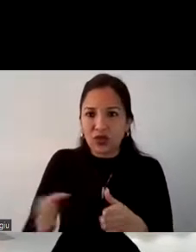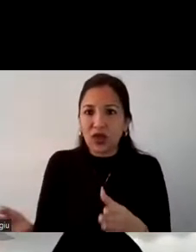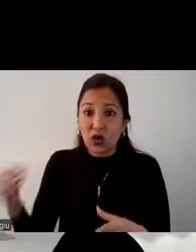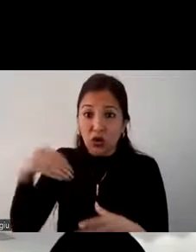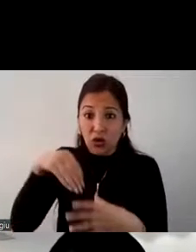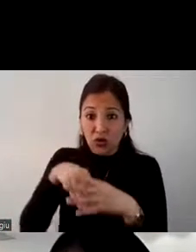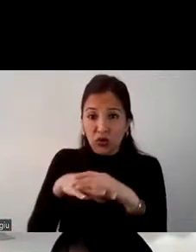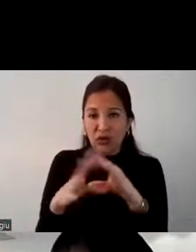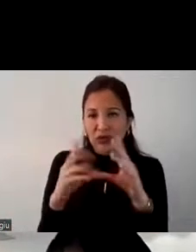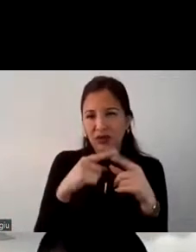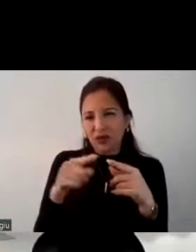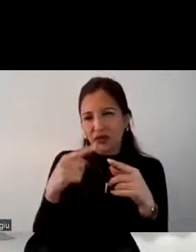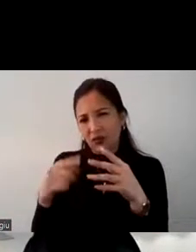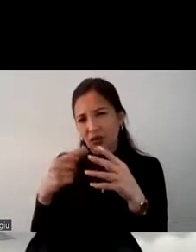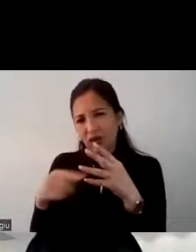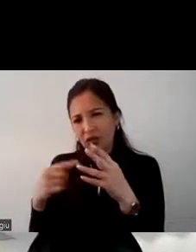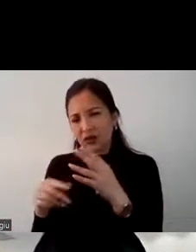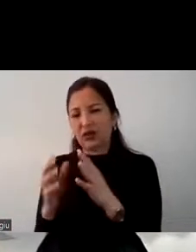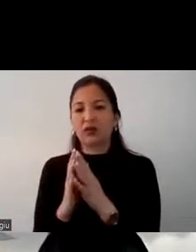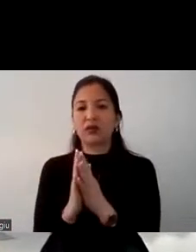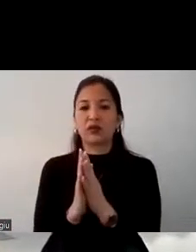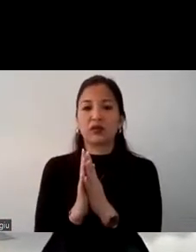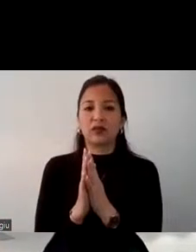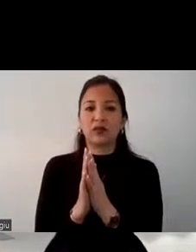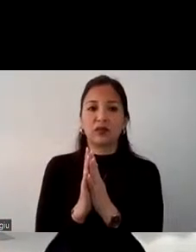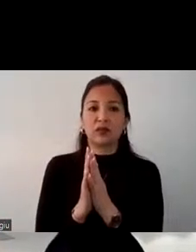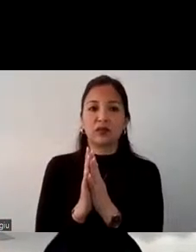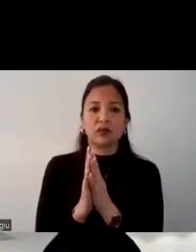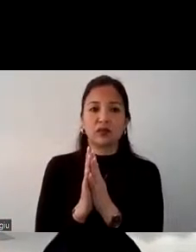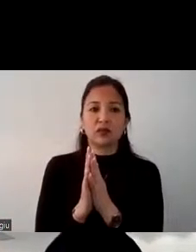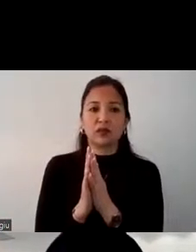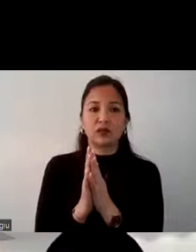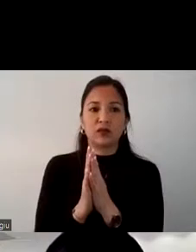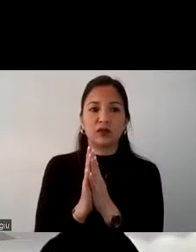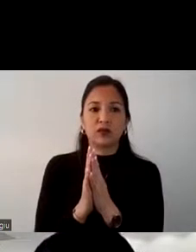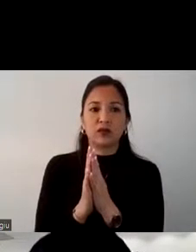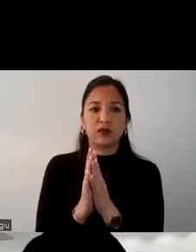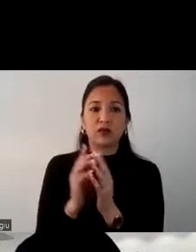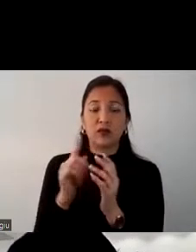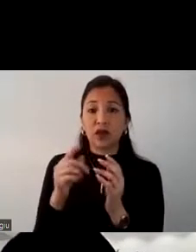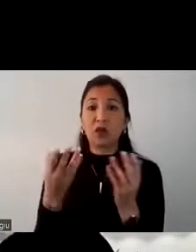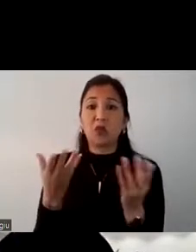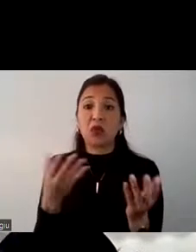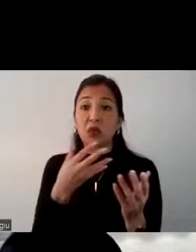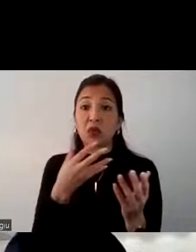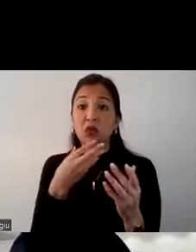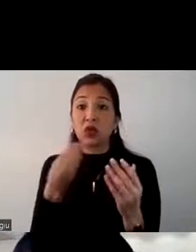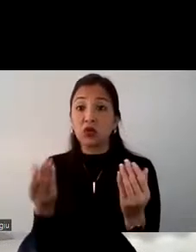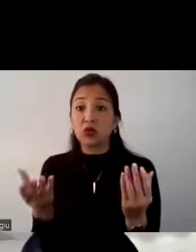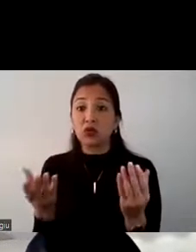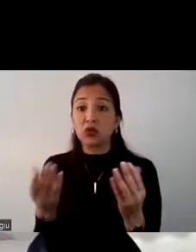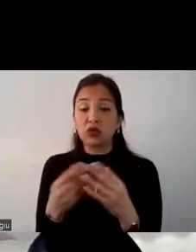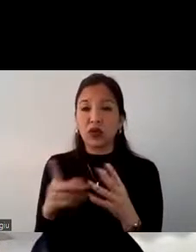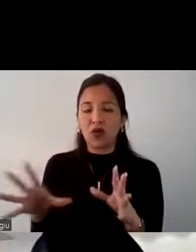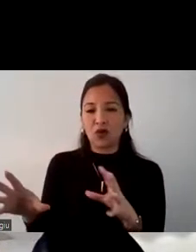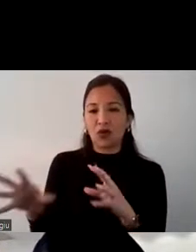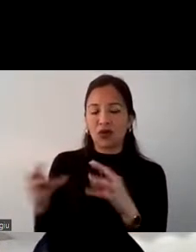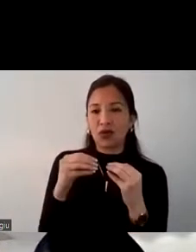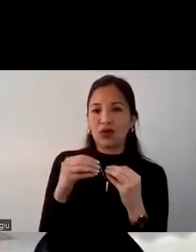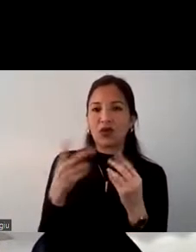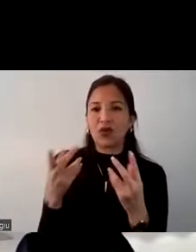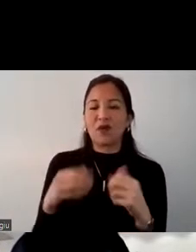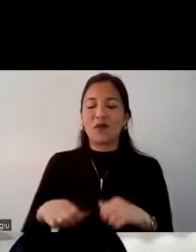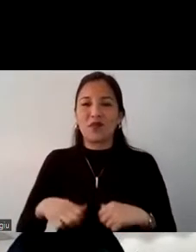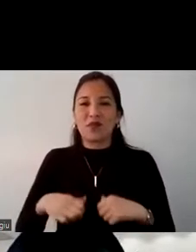diferentes experiencias nuevamente volvemos a repetir las experiencias para que ellos puedan sentir esa conexión y puedan vivir algo